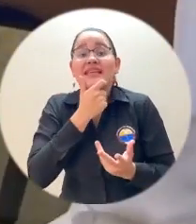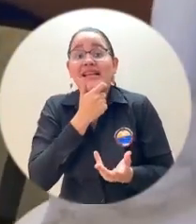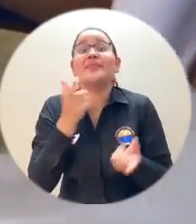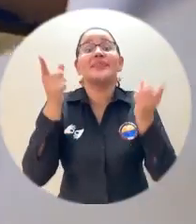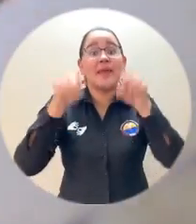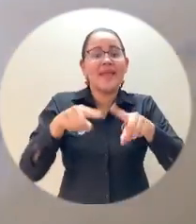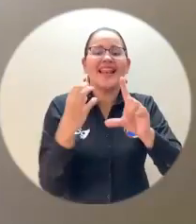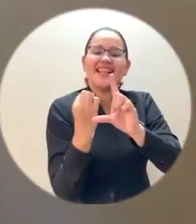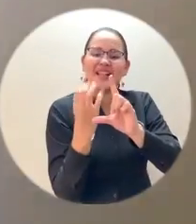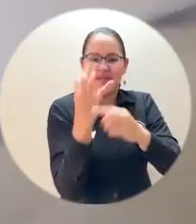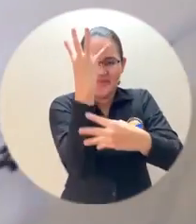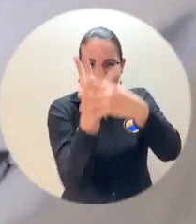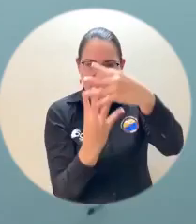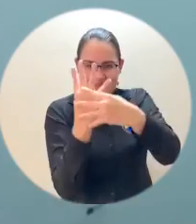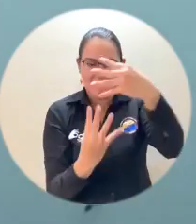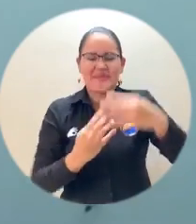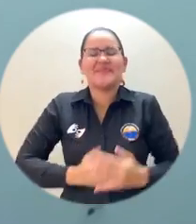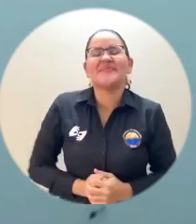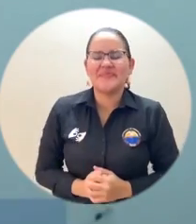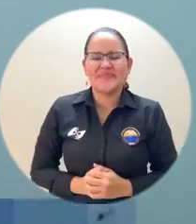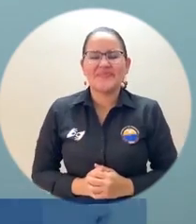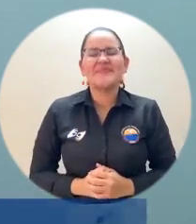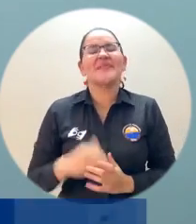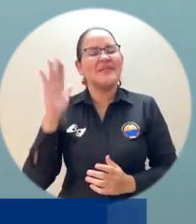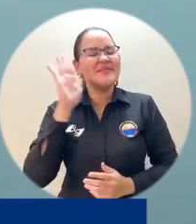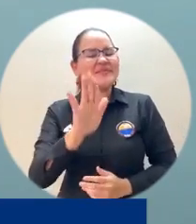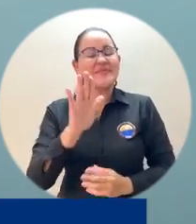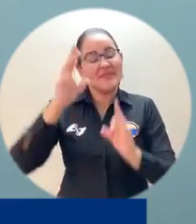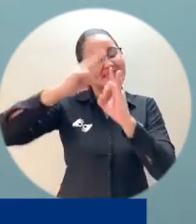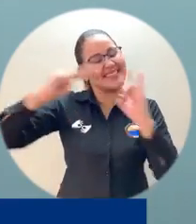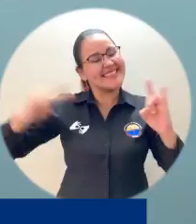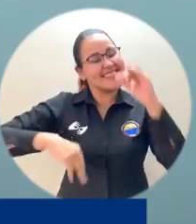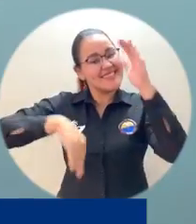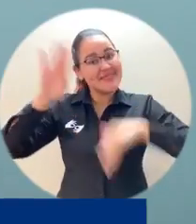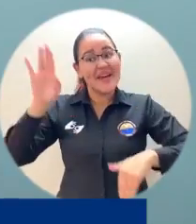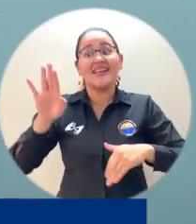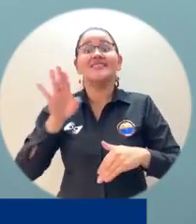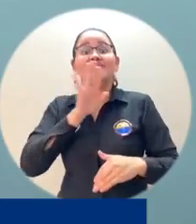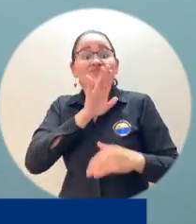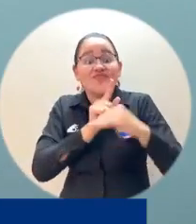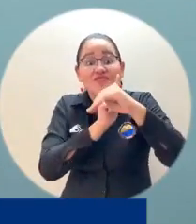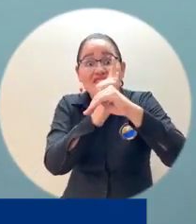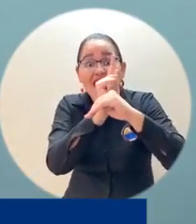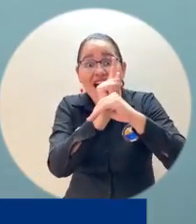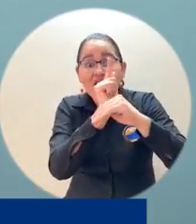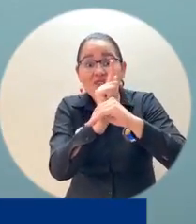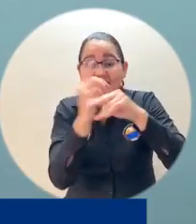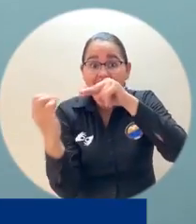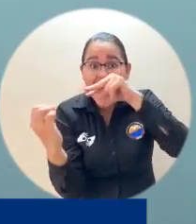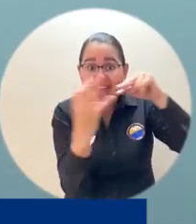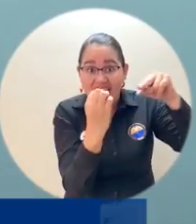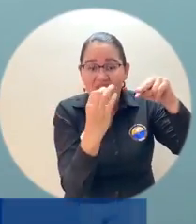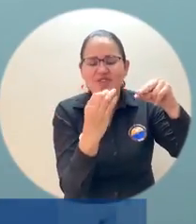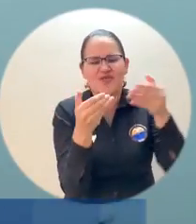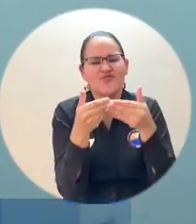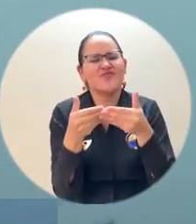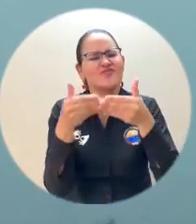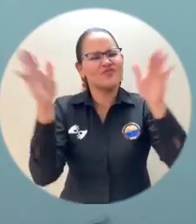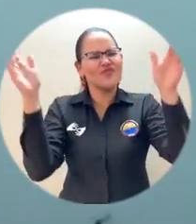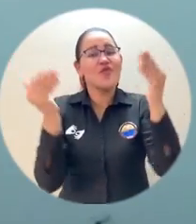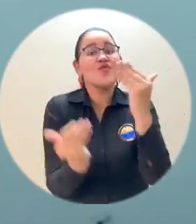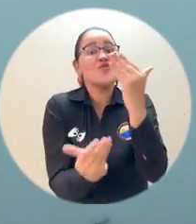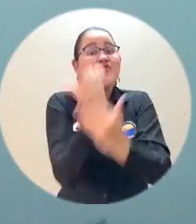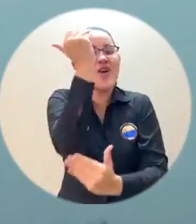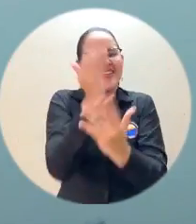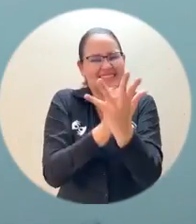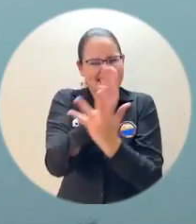15 años. La Universidad del Magdalena, a través de la Facultad de Educación, abre sus puertas a una nueva oferta académica, entre ellas al